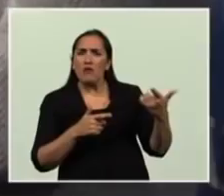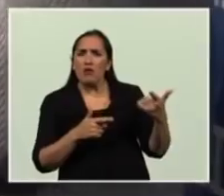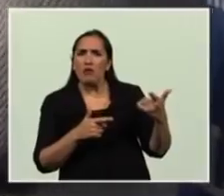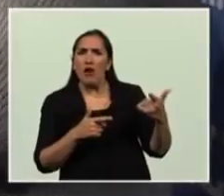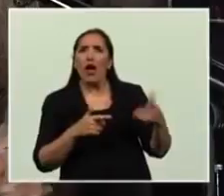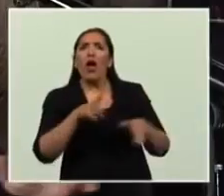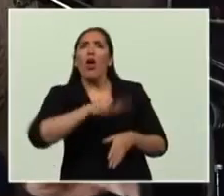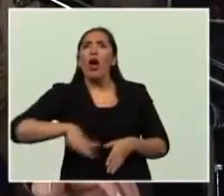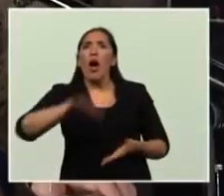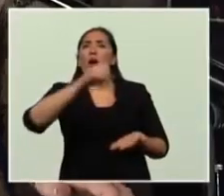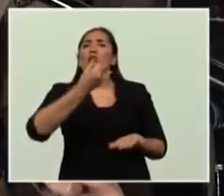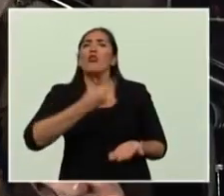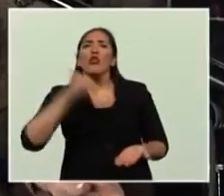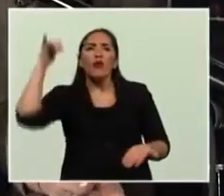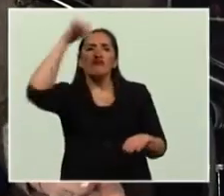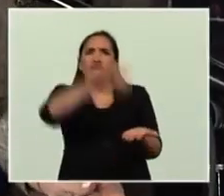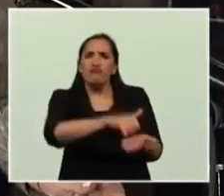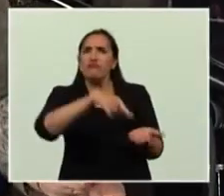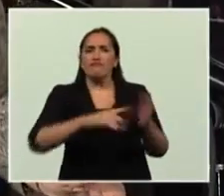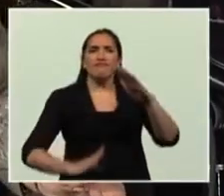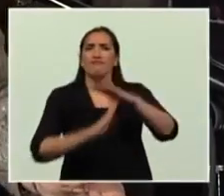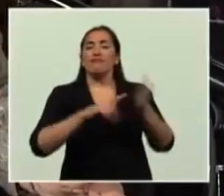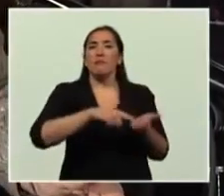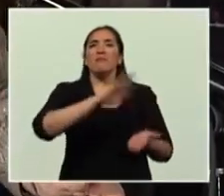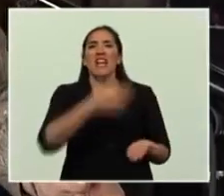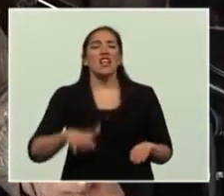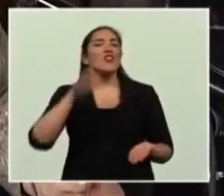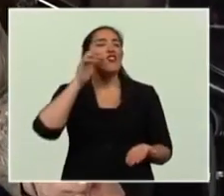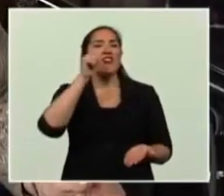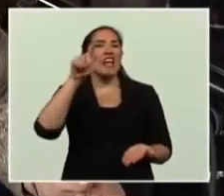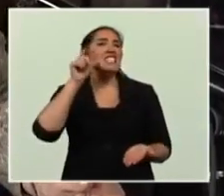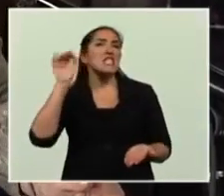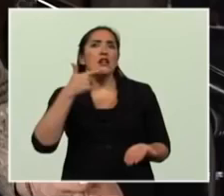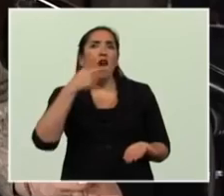estaba en Río Gallegos. de esa base solamente quedan los hangares.